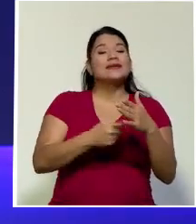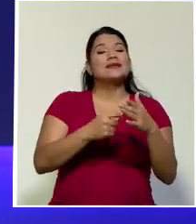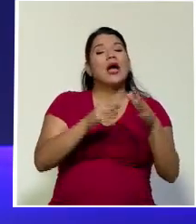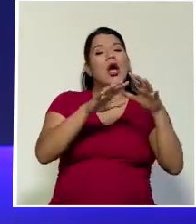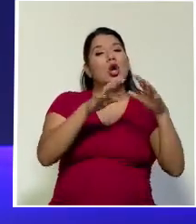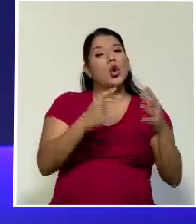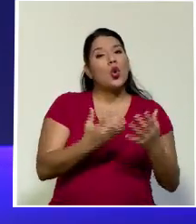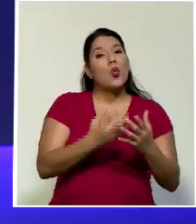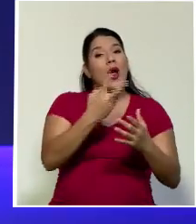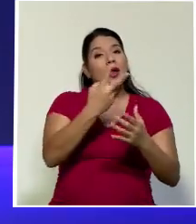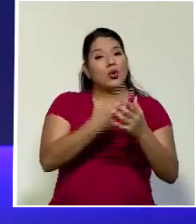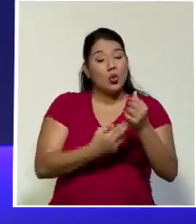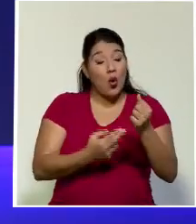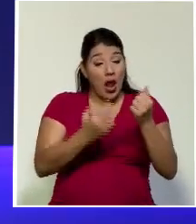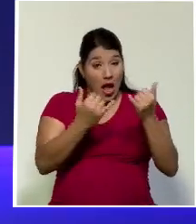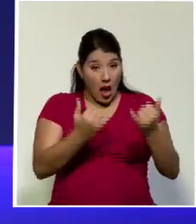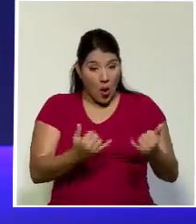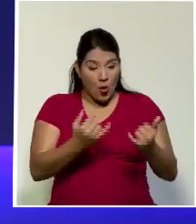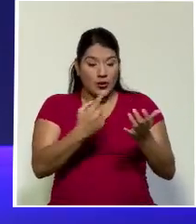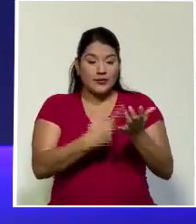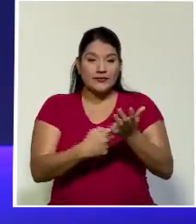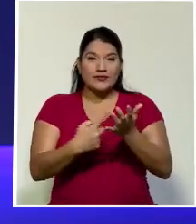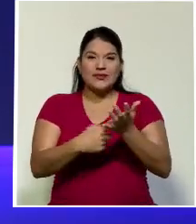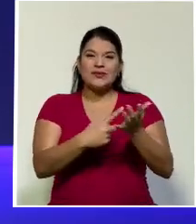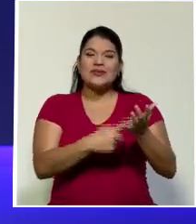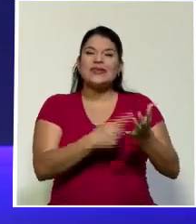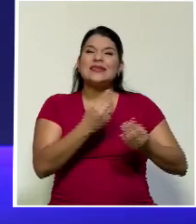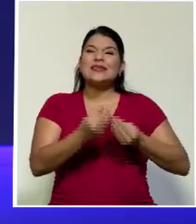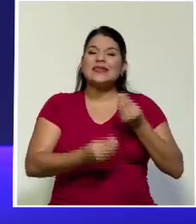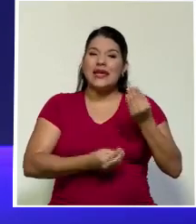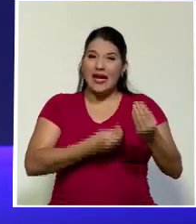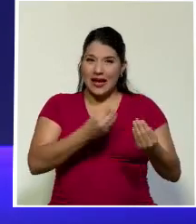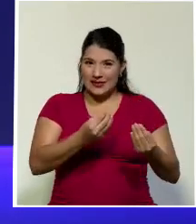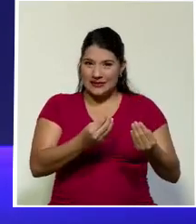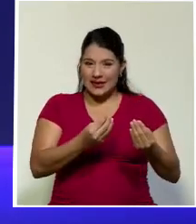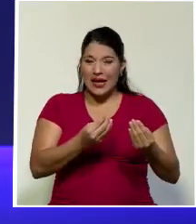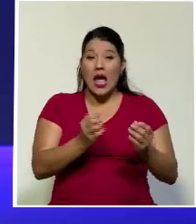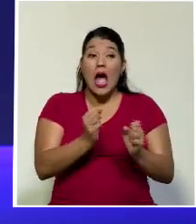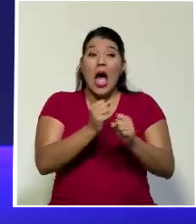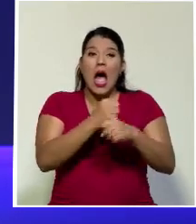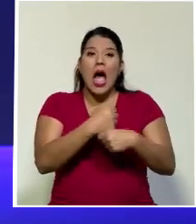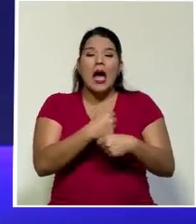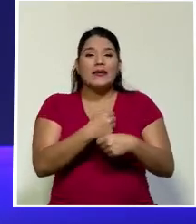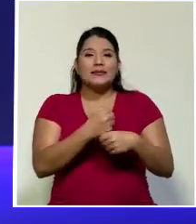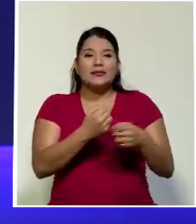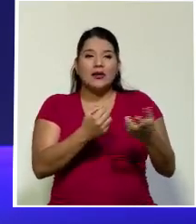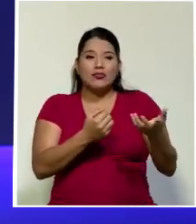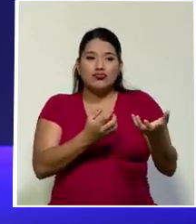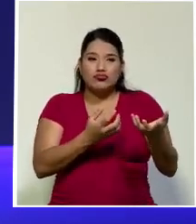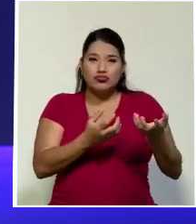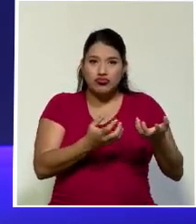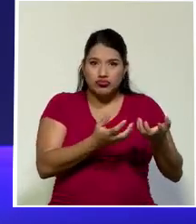que es el que se está discutiendo en este momento, lo que hace es más bien que los agrupa en diferentes,